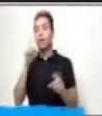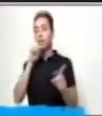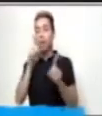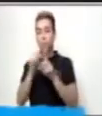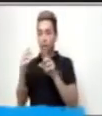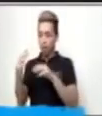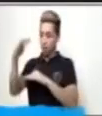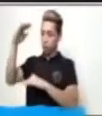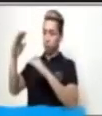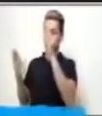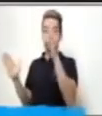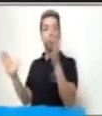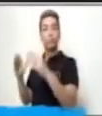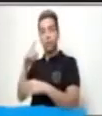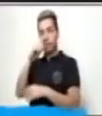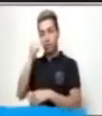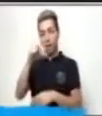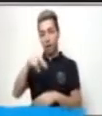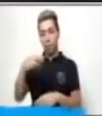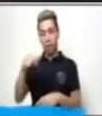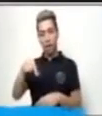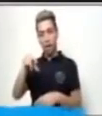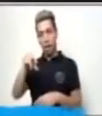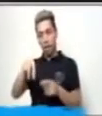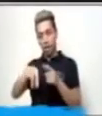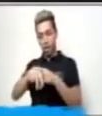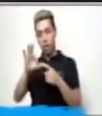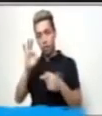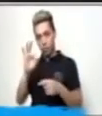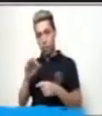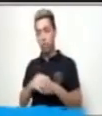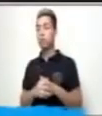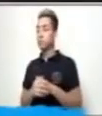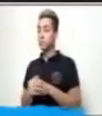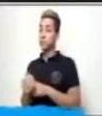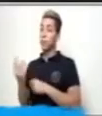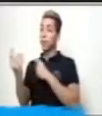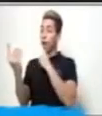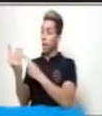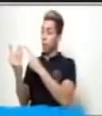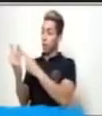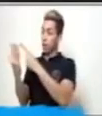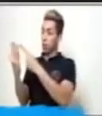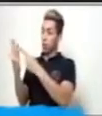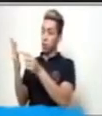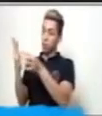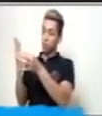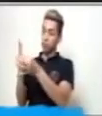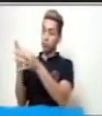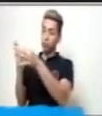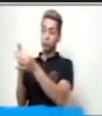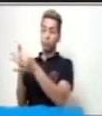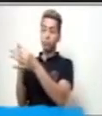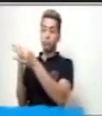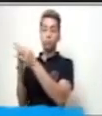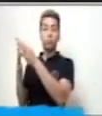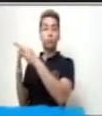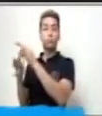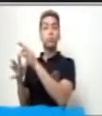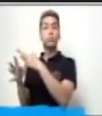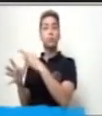Otra característica más. Cada dedo tiene un nombre. Muy bien. Hemos